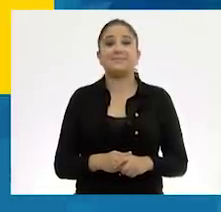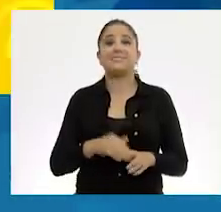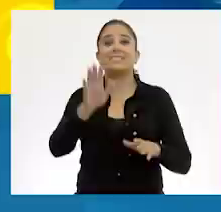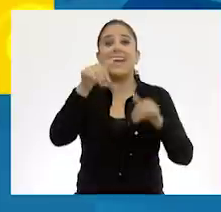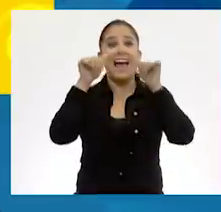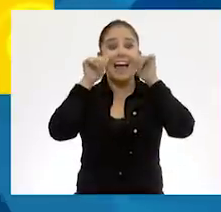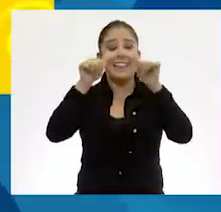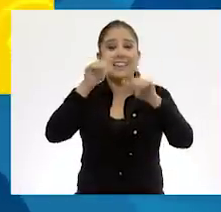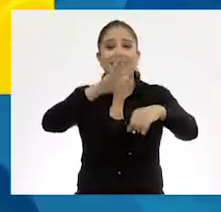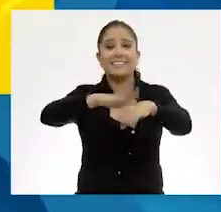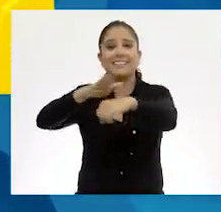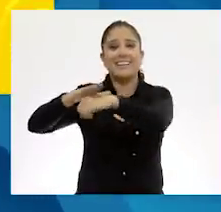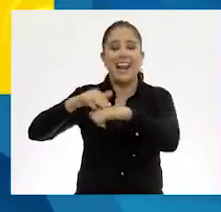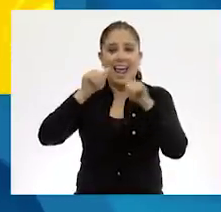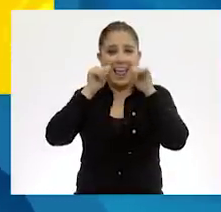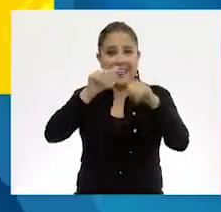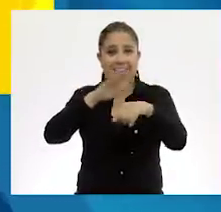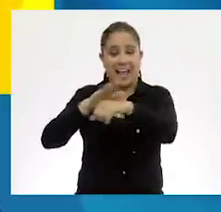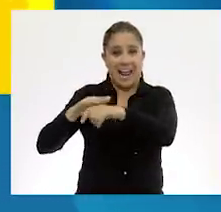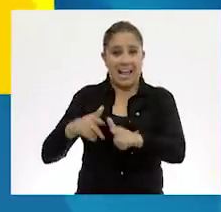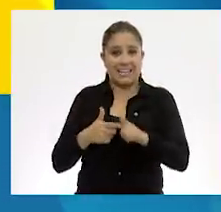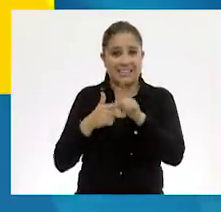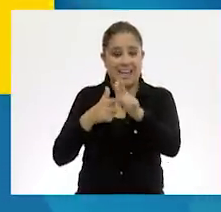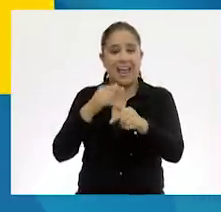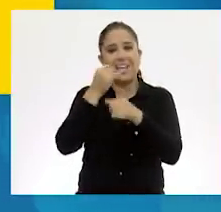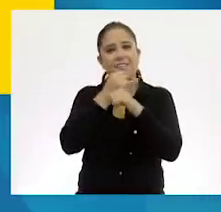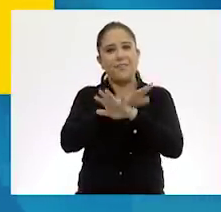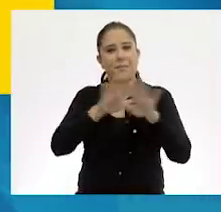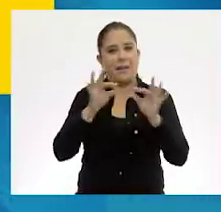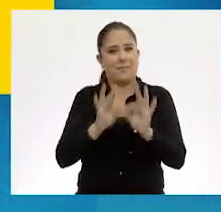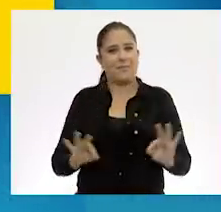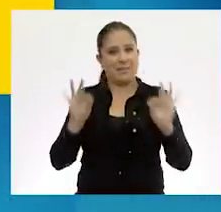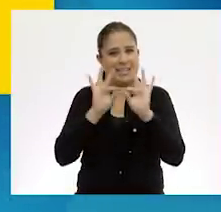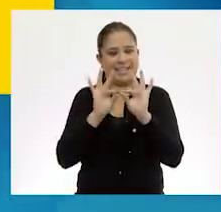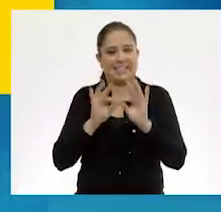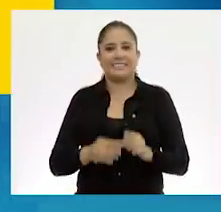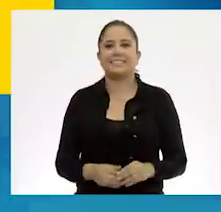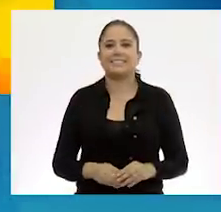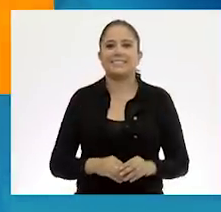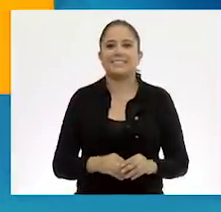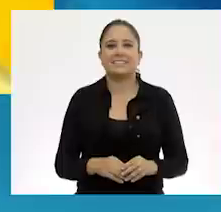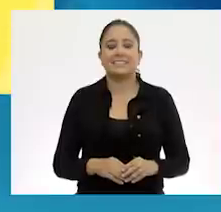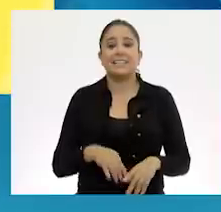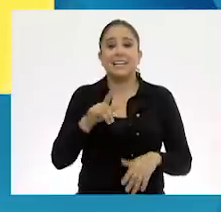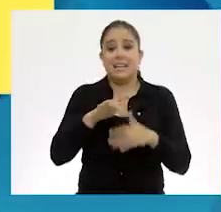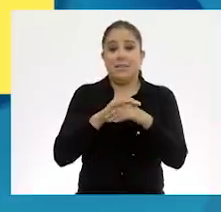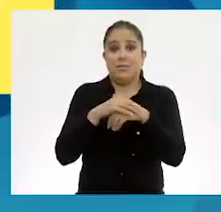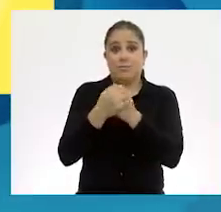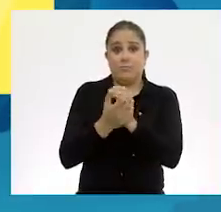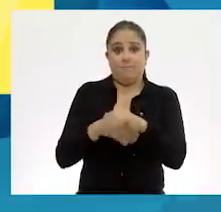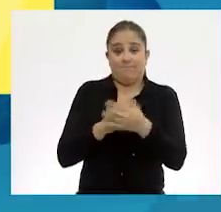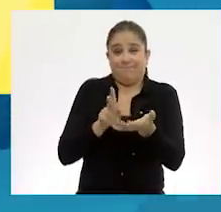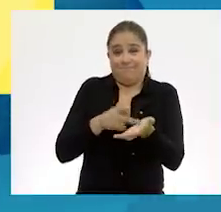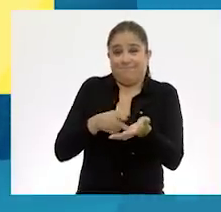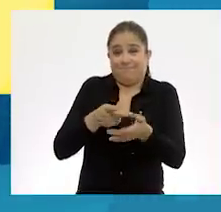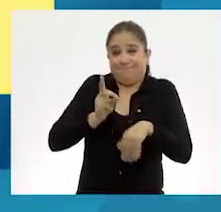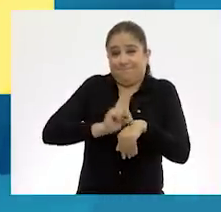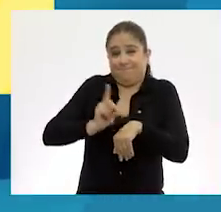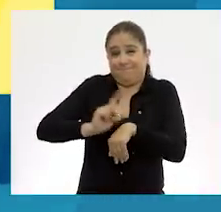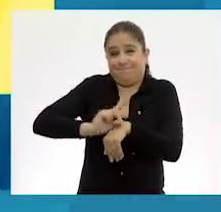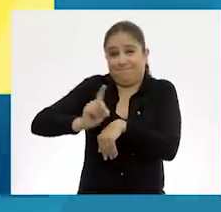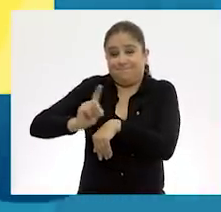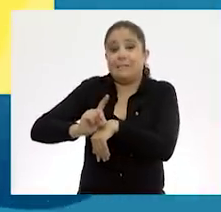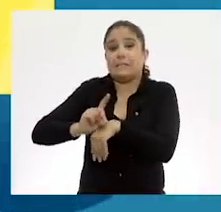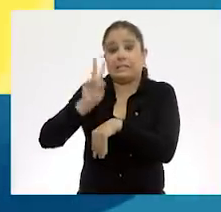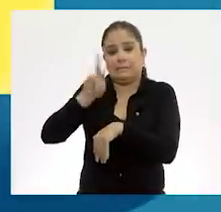¡Atención! ¡Atención! ¡A continuación, información importante! Lavarnos las manos varias veces al día